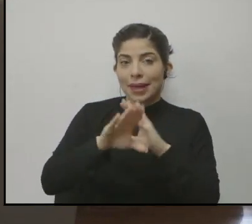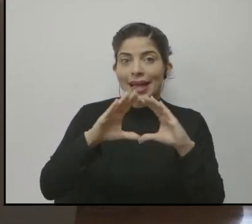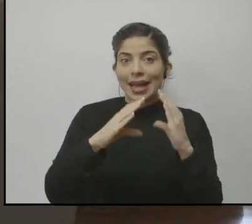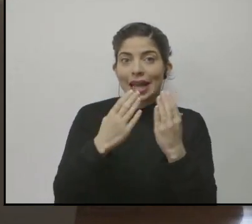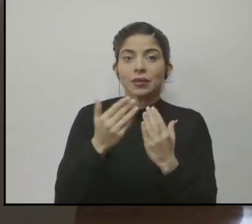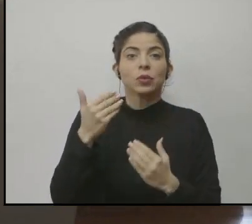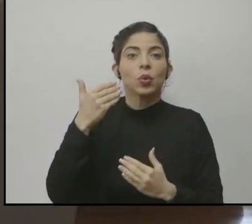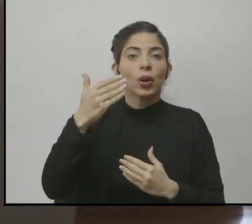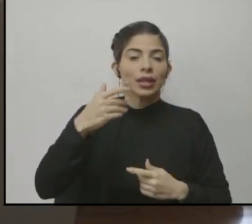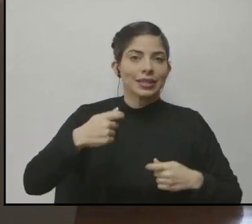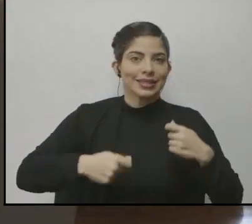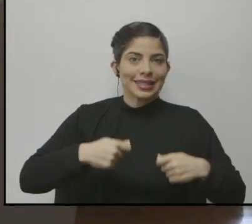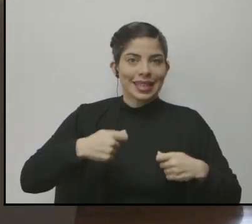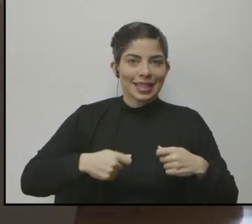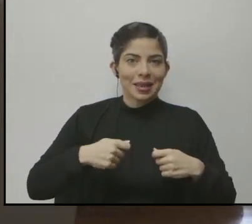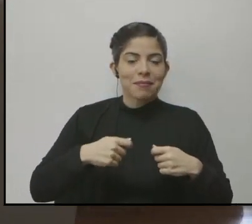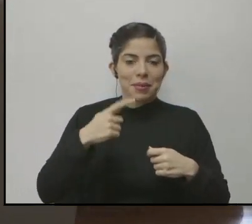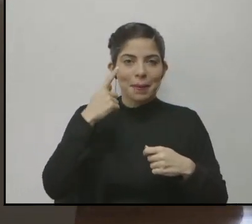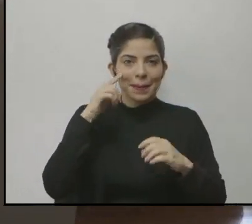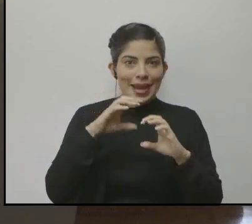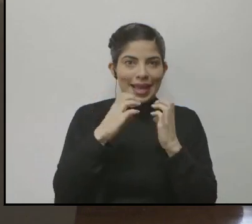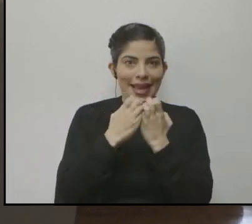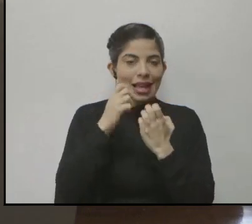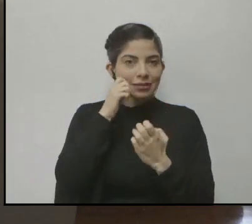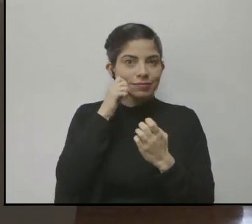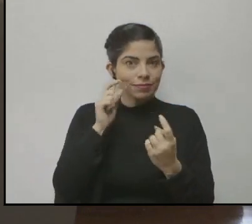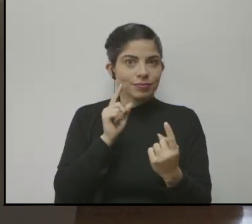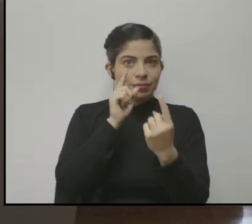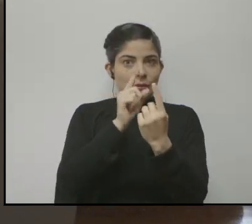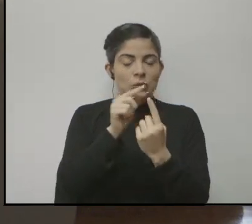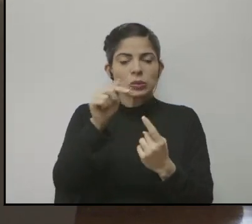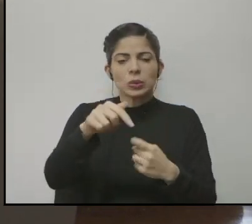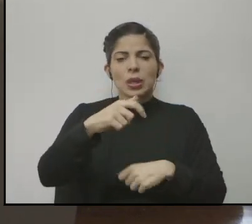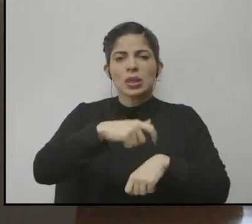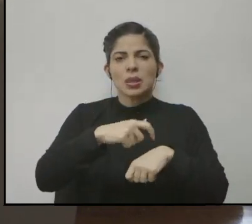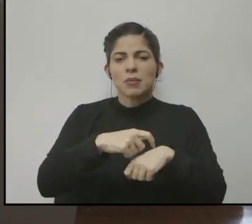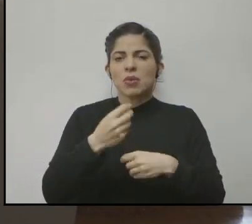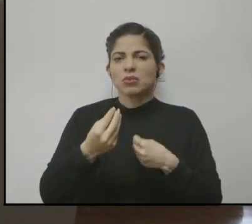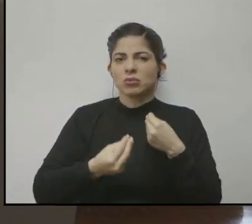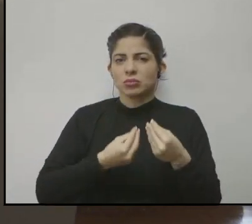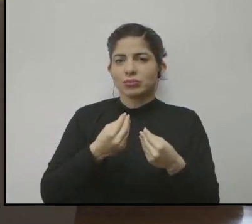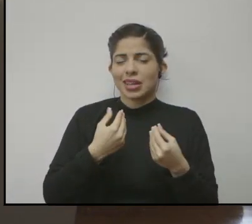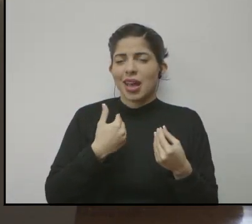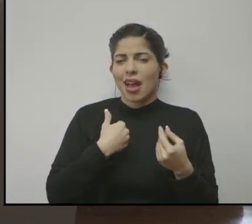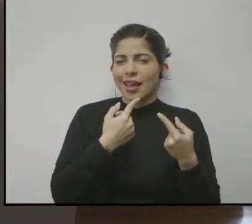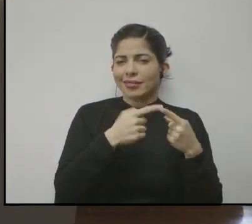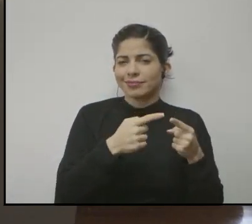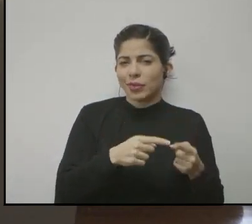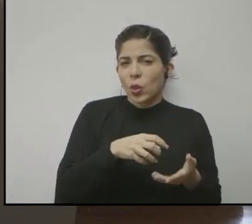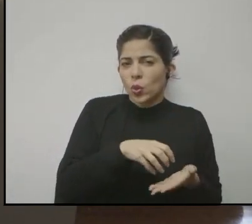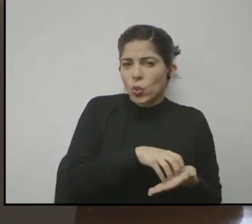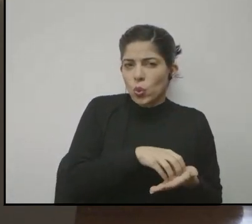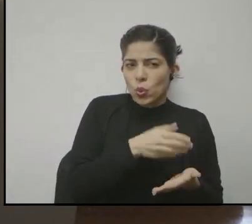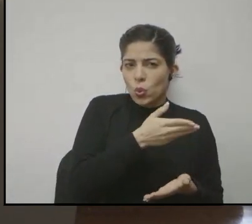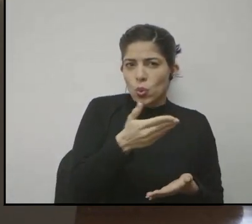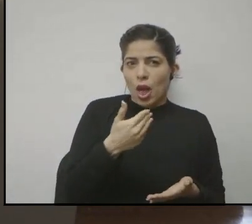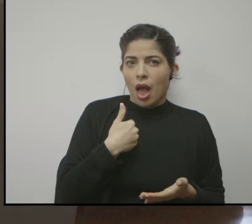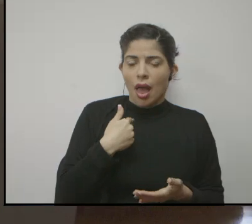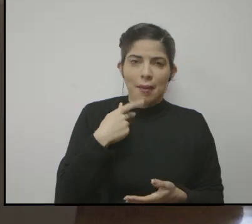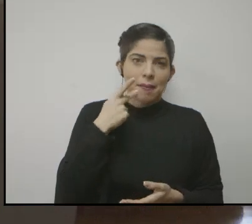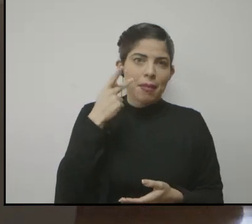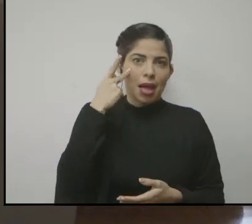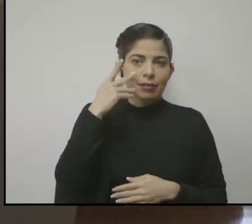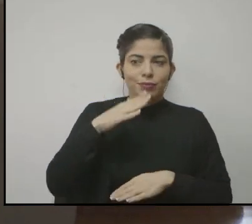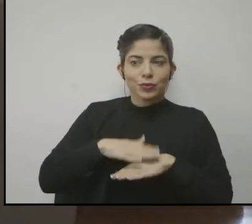septiembre de presencial de las clases, qué va a pasar en este periodo, todas las dudas que como padres tenemos sobre la